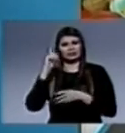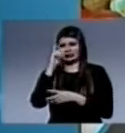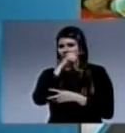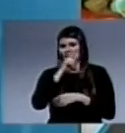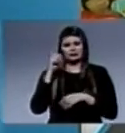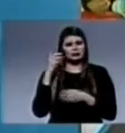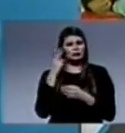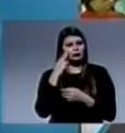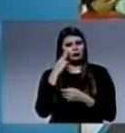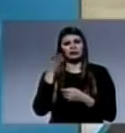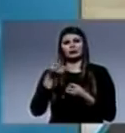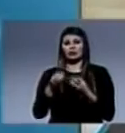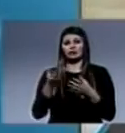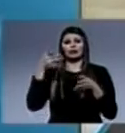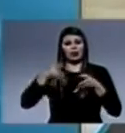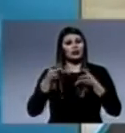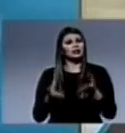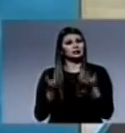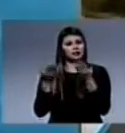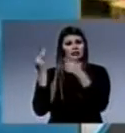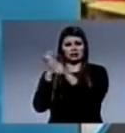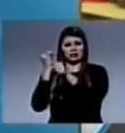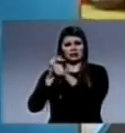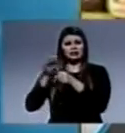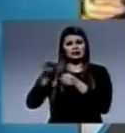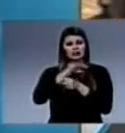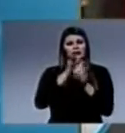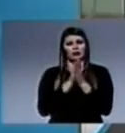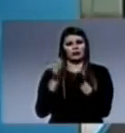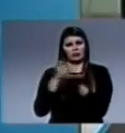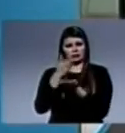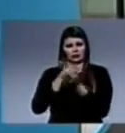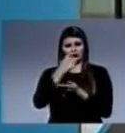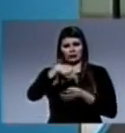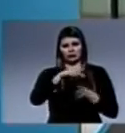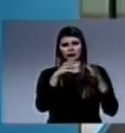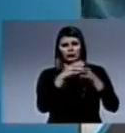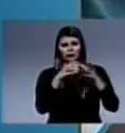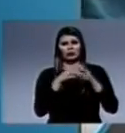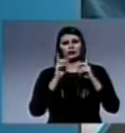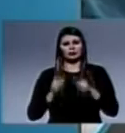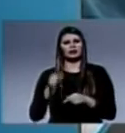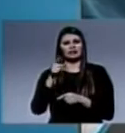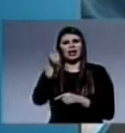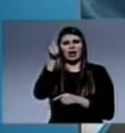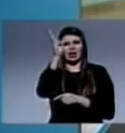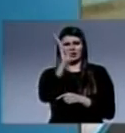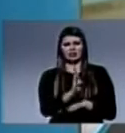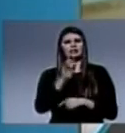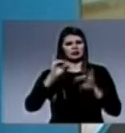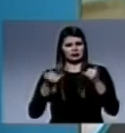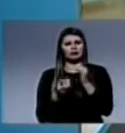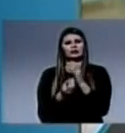situación. Es tiempo de levantarnos como iglesia y ser solidarios. La iglesia adventista impactando